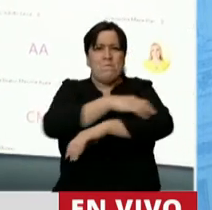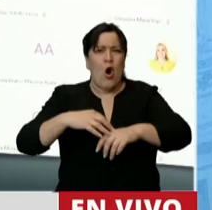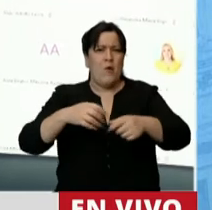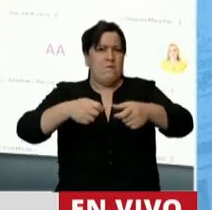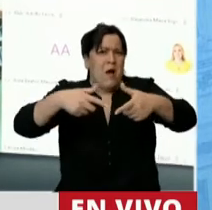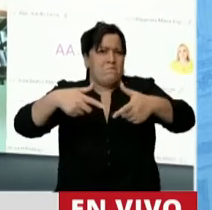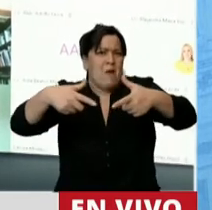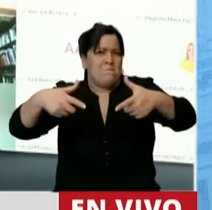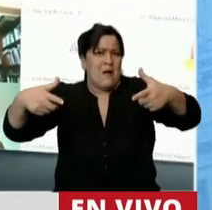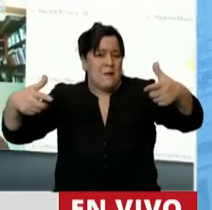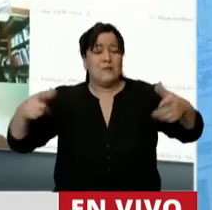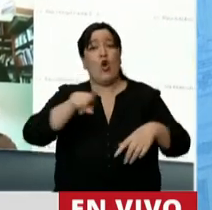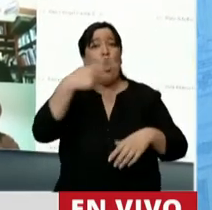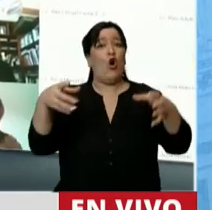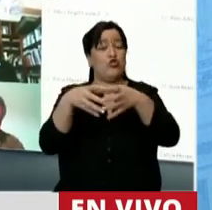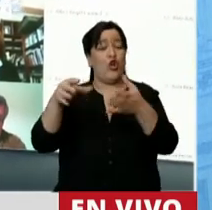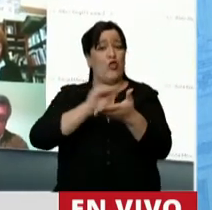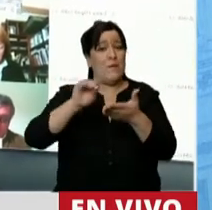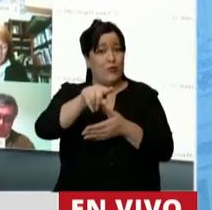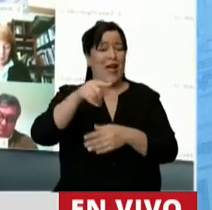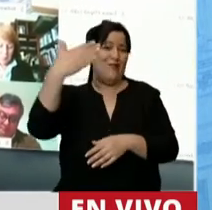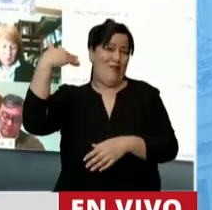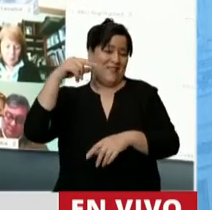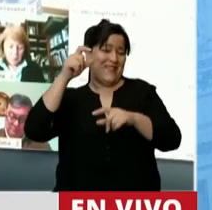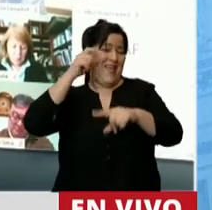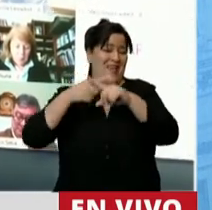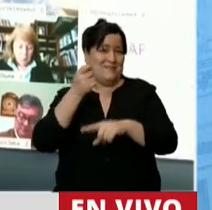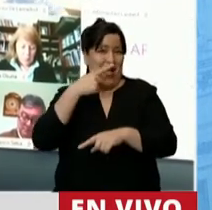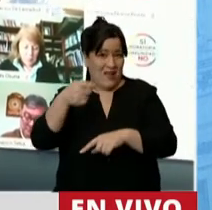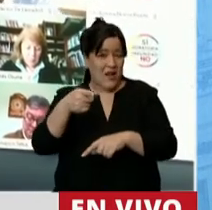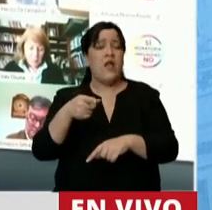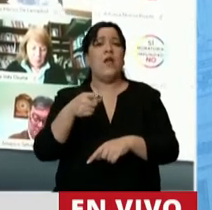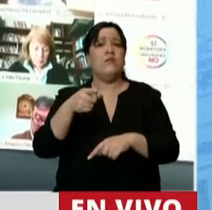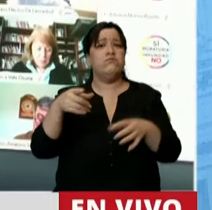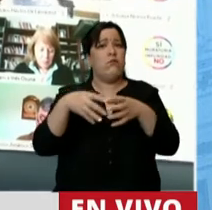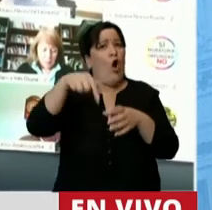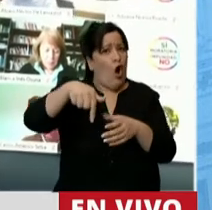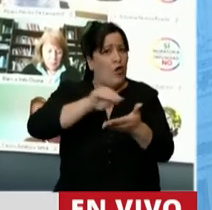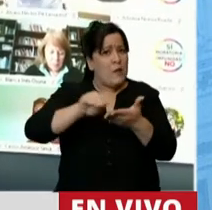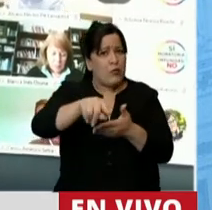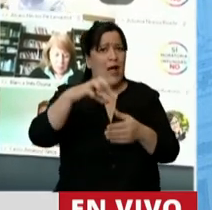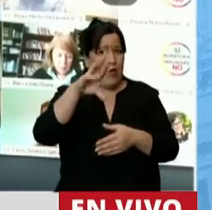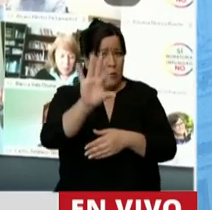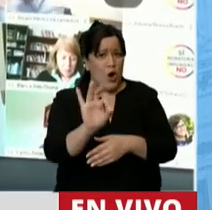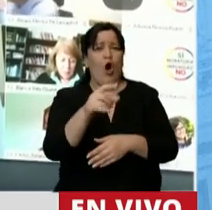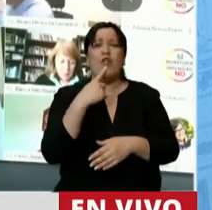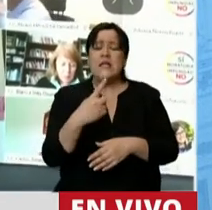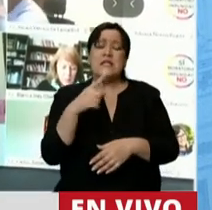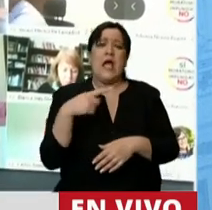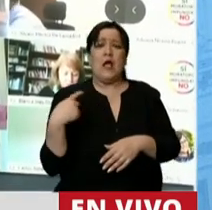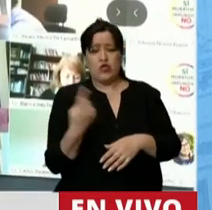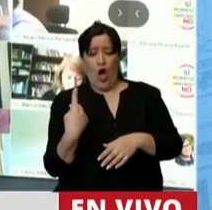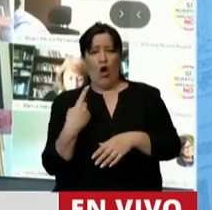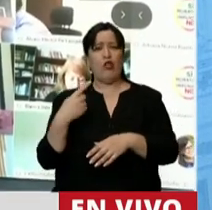Otro diputado de Cambiemos, de Macri, de la oposición, llegó a sostener en esta tarde que hemos sido, o somos,